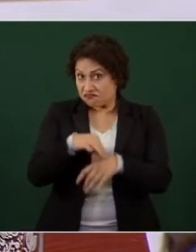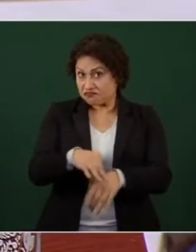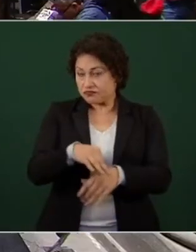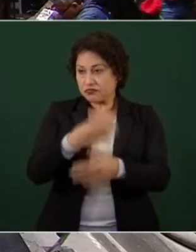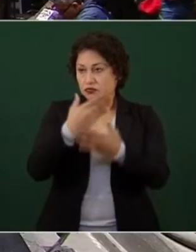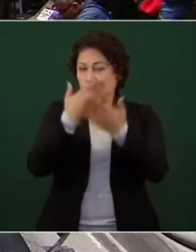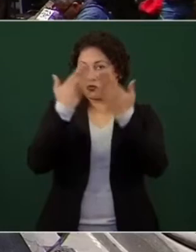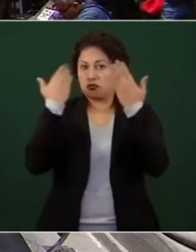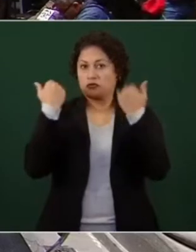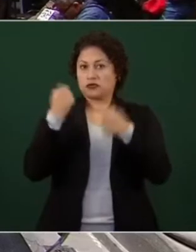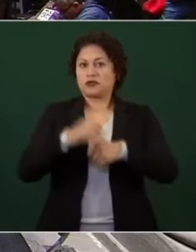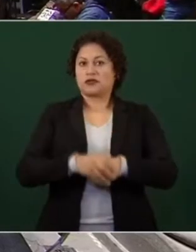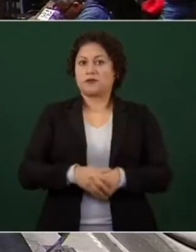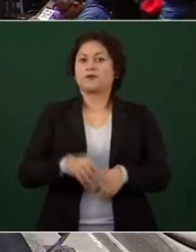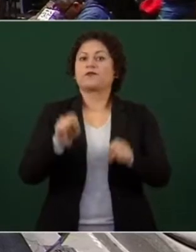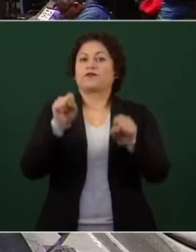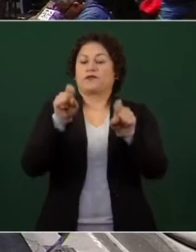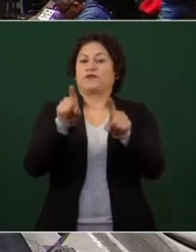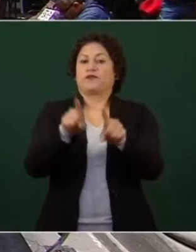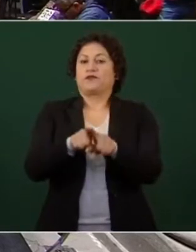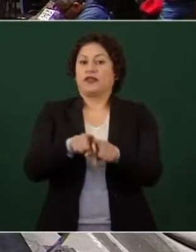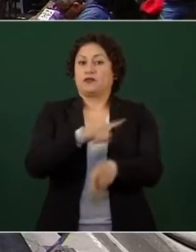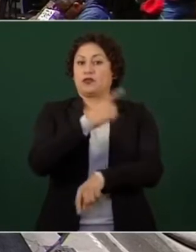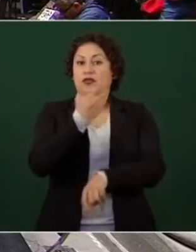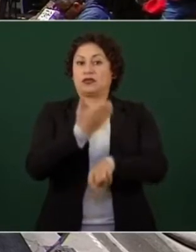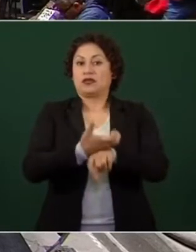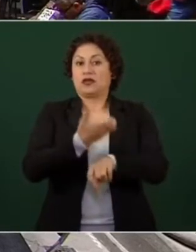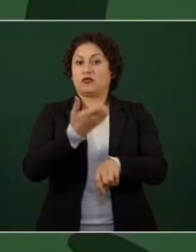hasta el Departamento de Estado de Estados Unidos